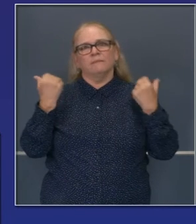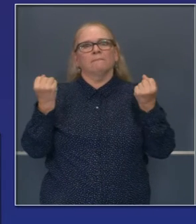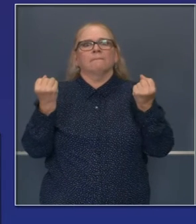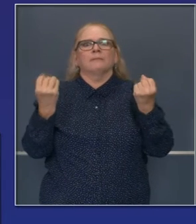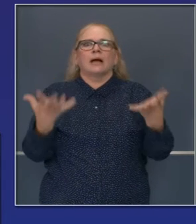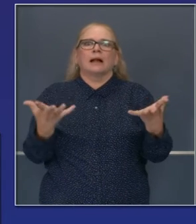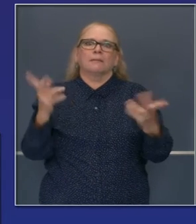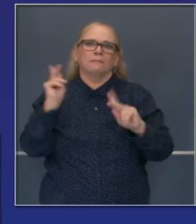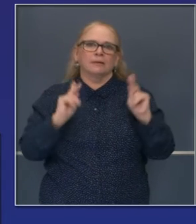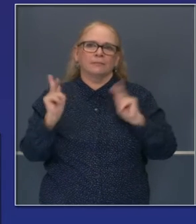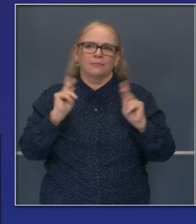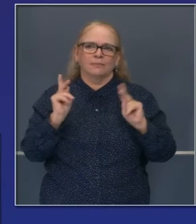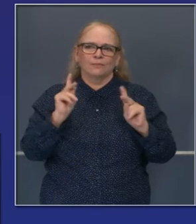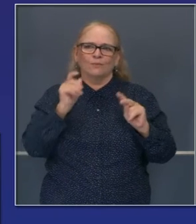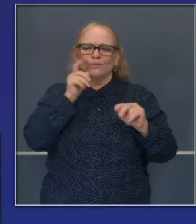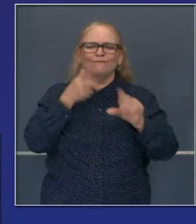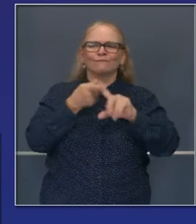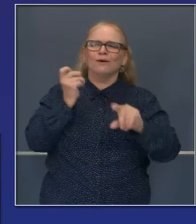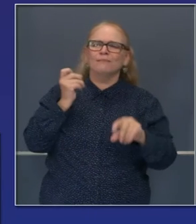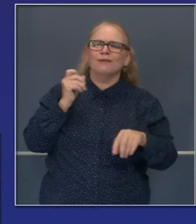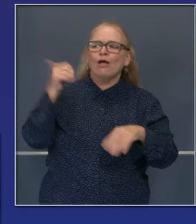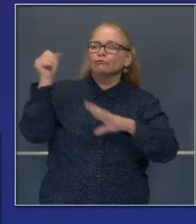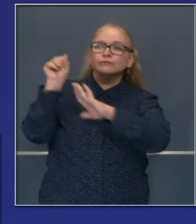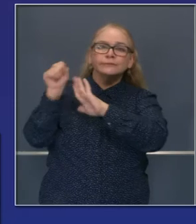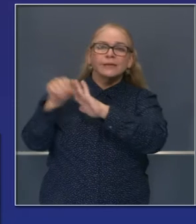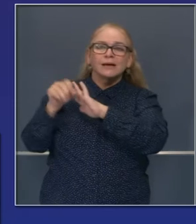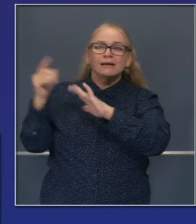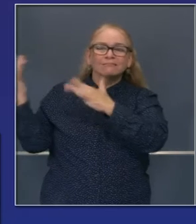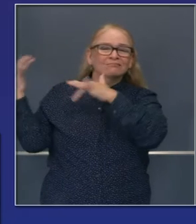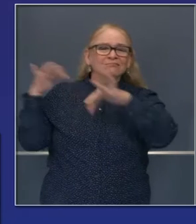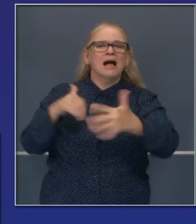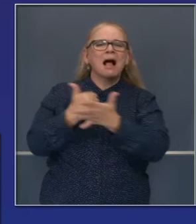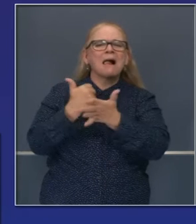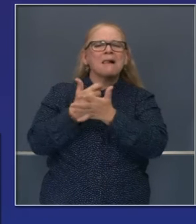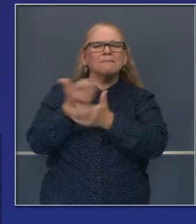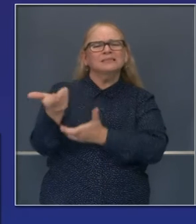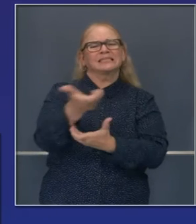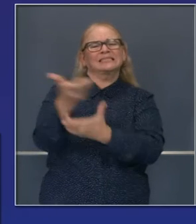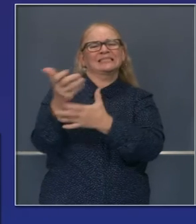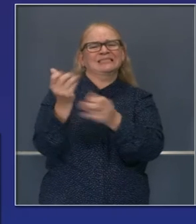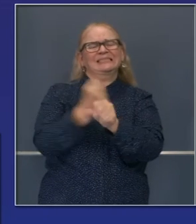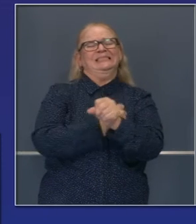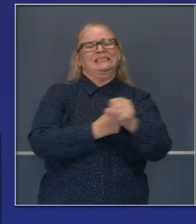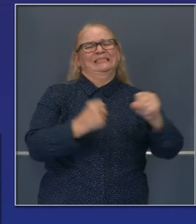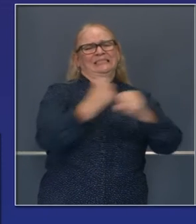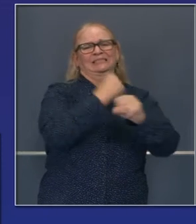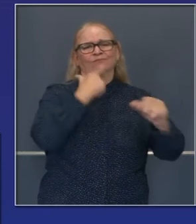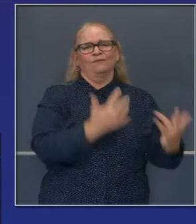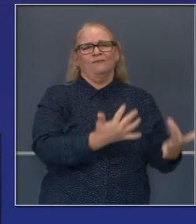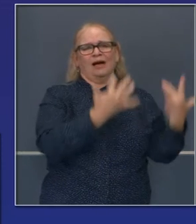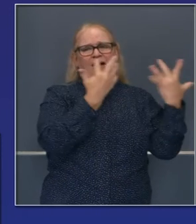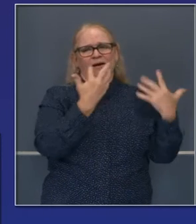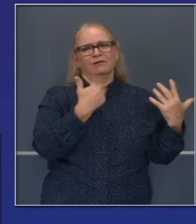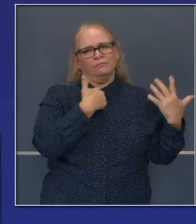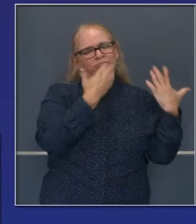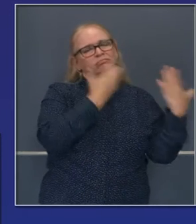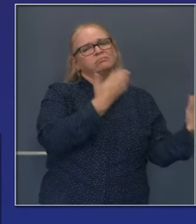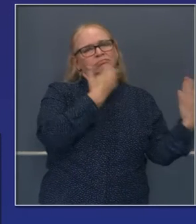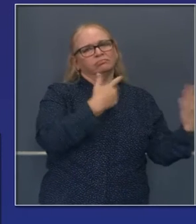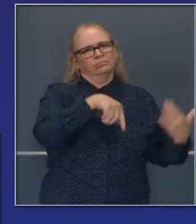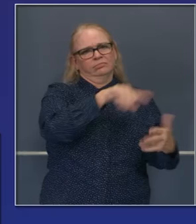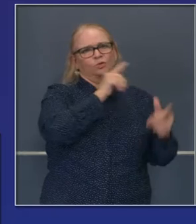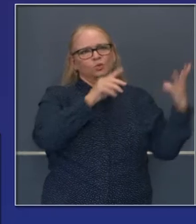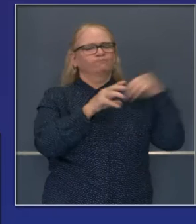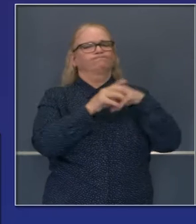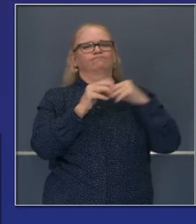con el número de personas que llegan de todo el país. Sistema de ayuda mutua que sigue siendo eficaz, incluyendo